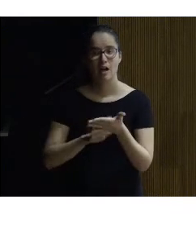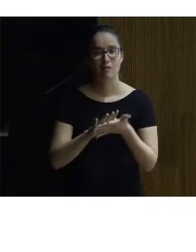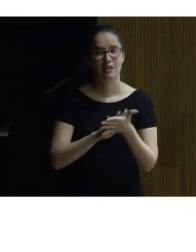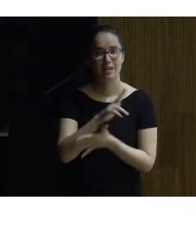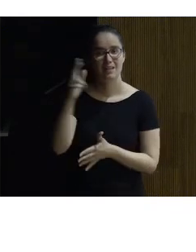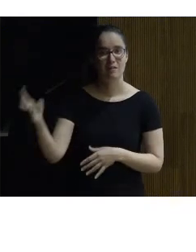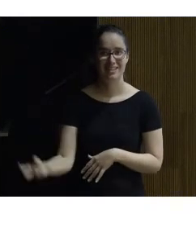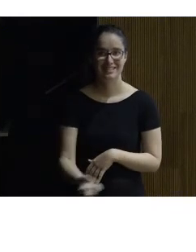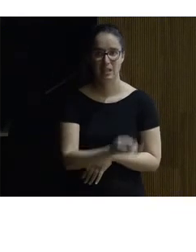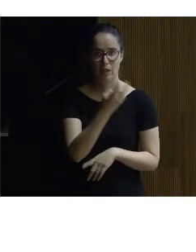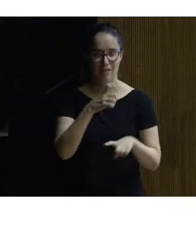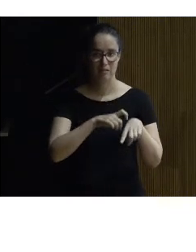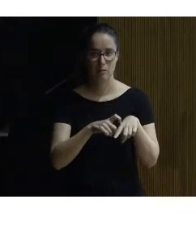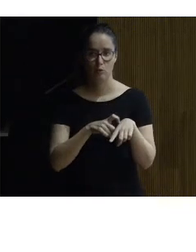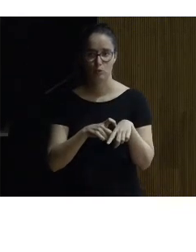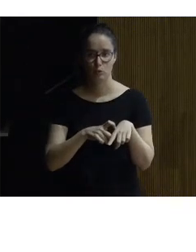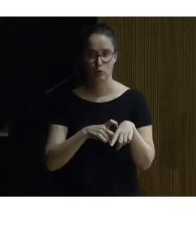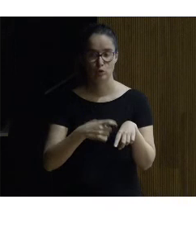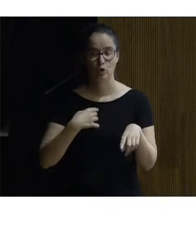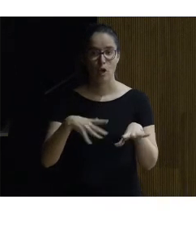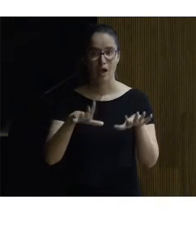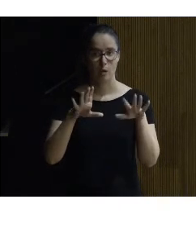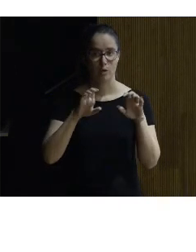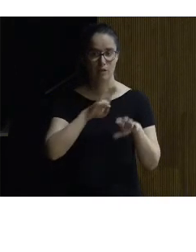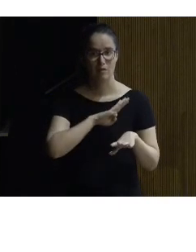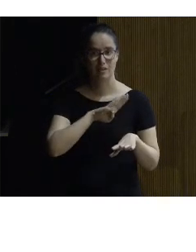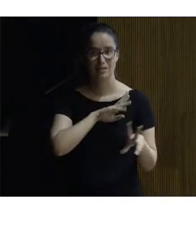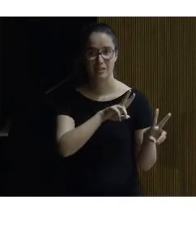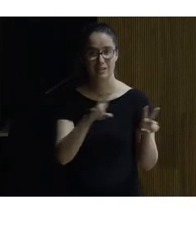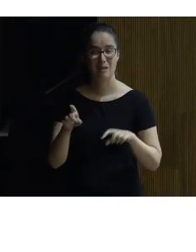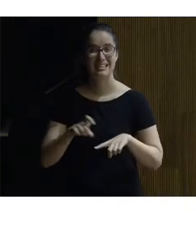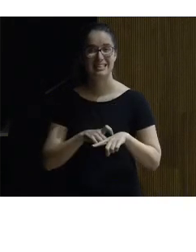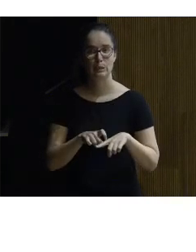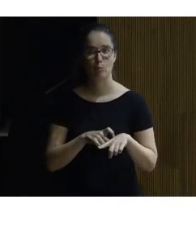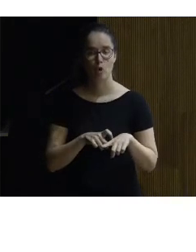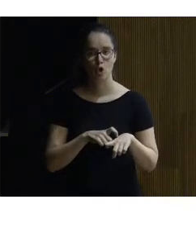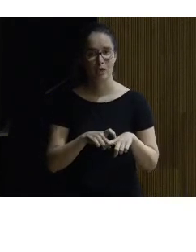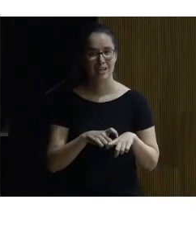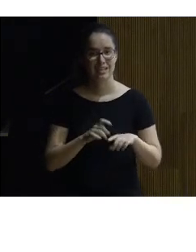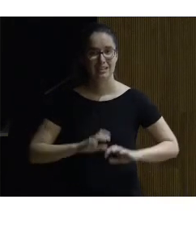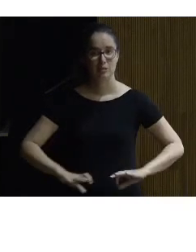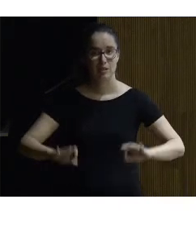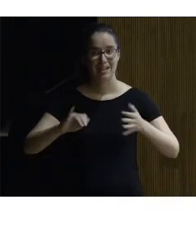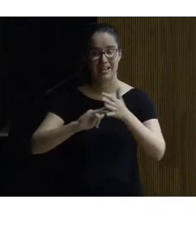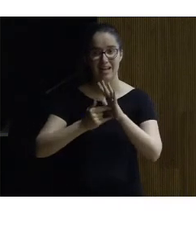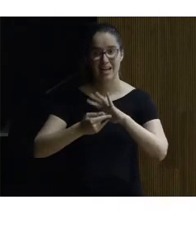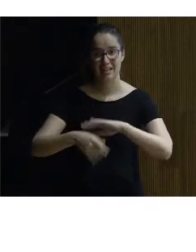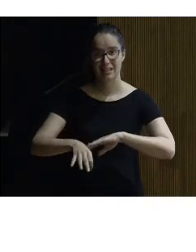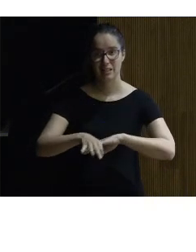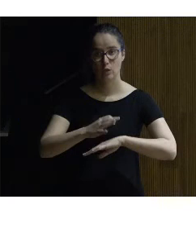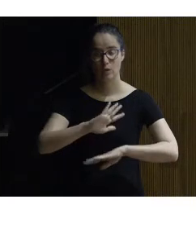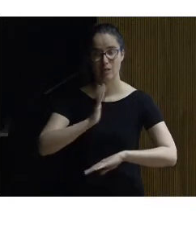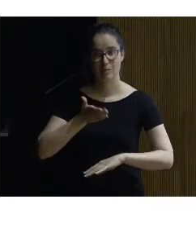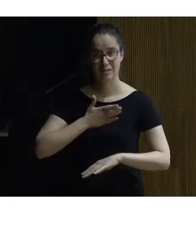diversidad de tipos yo aprendí muchísimo sobre la tipología sobre todo de la arquitectura del